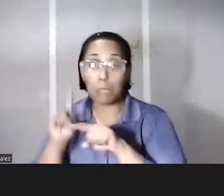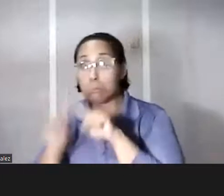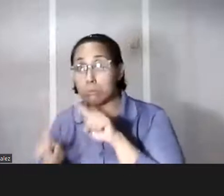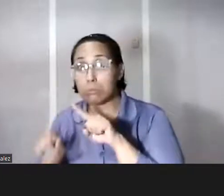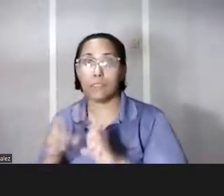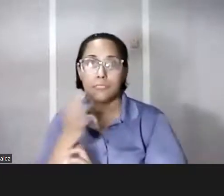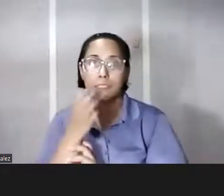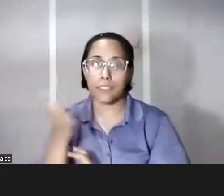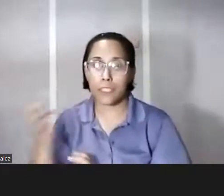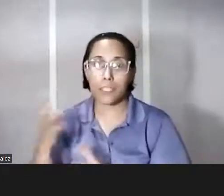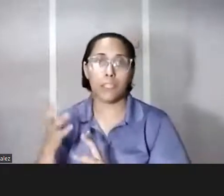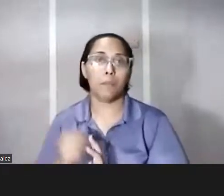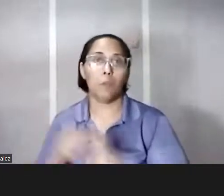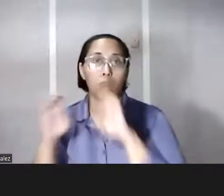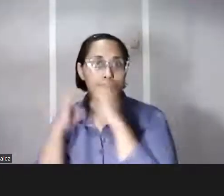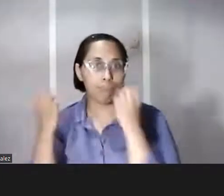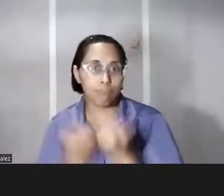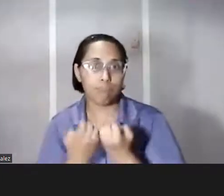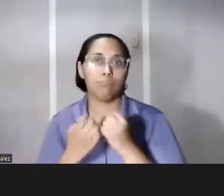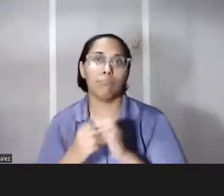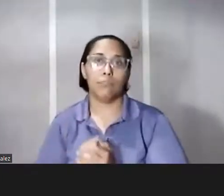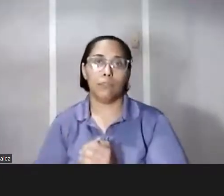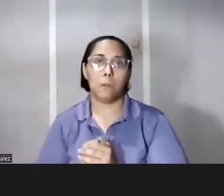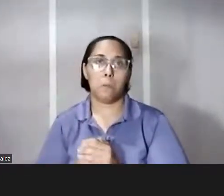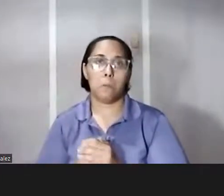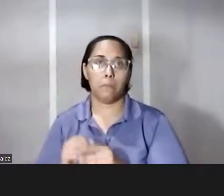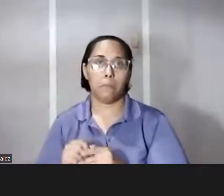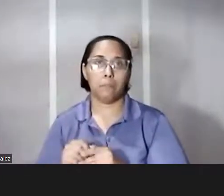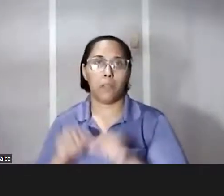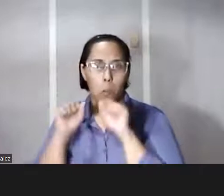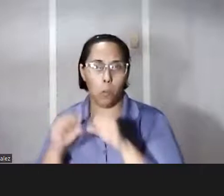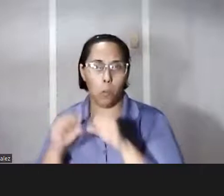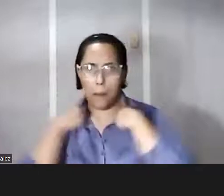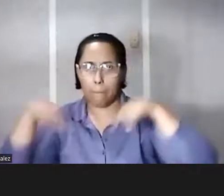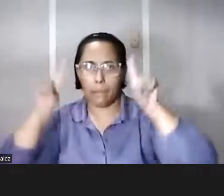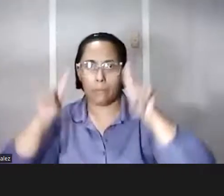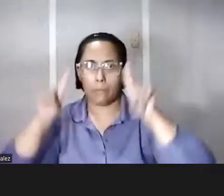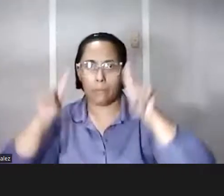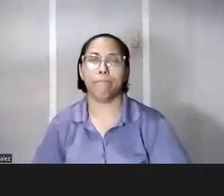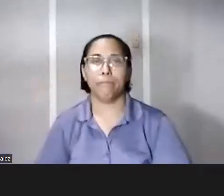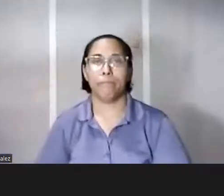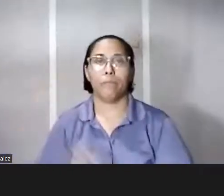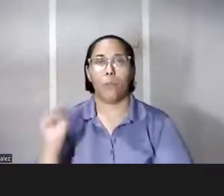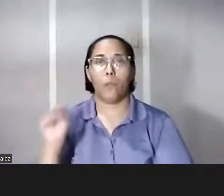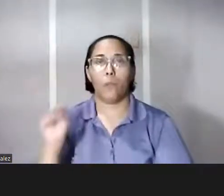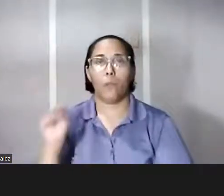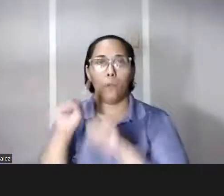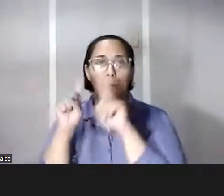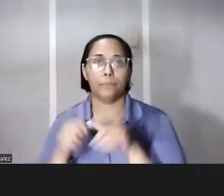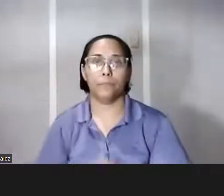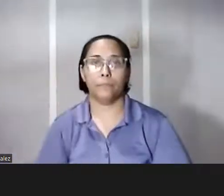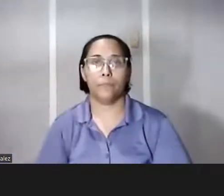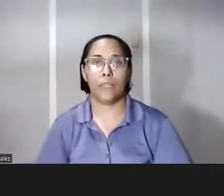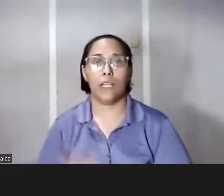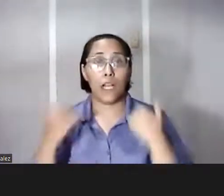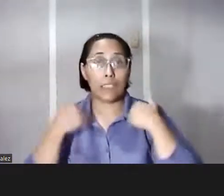de personas y tecnológicos para poder en marcha estas estaciones bien otra de las preguntas que hacen es si tiene